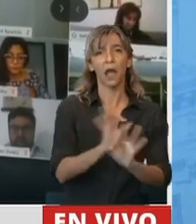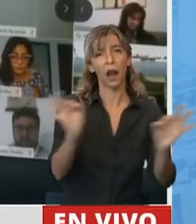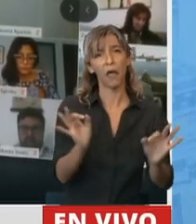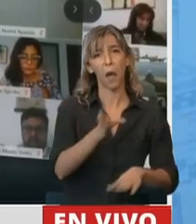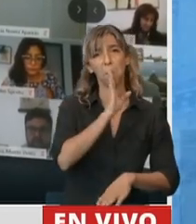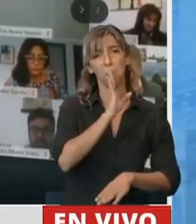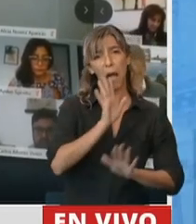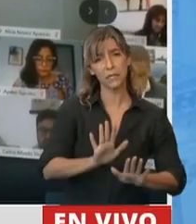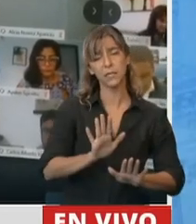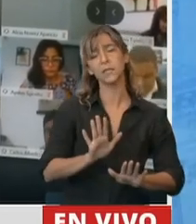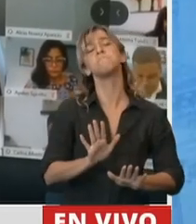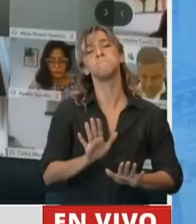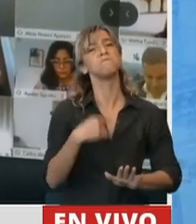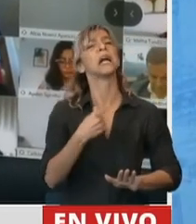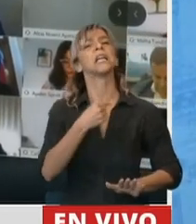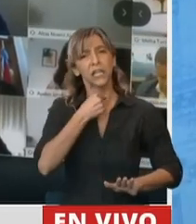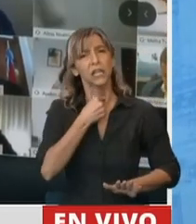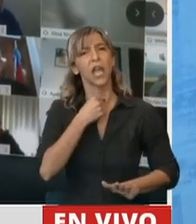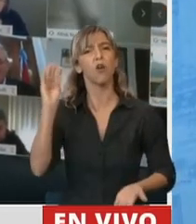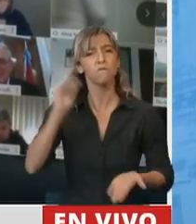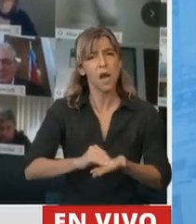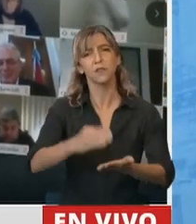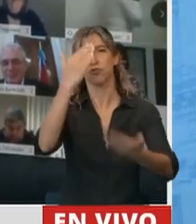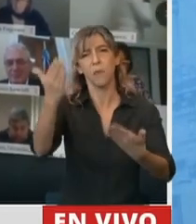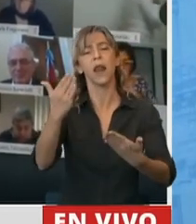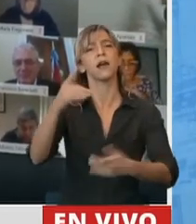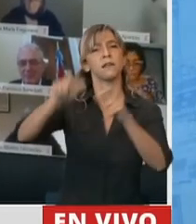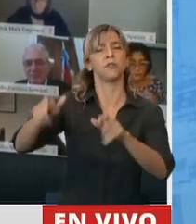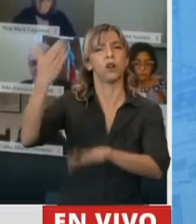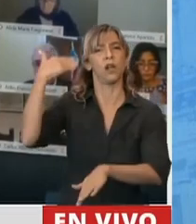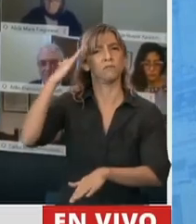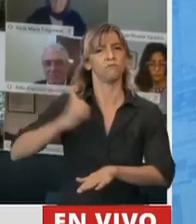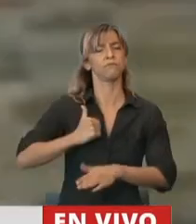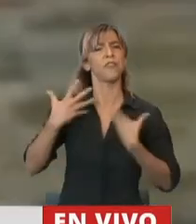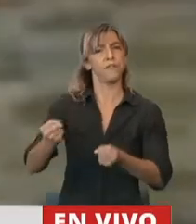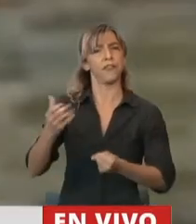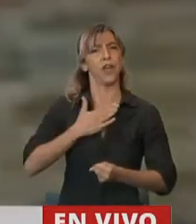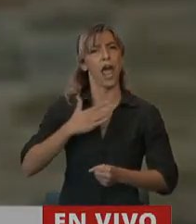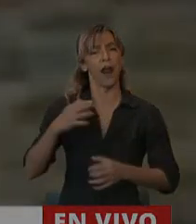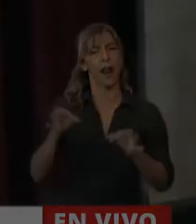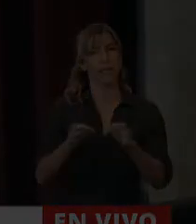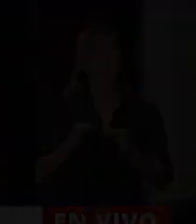mis camaradas y a la generación que defendió la patria en el campo de batalla. Muchísimas gracias. Gracias, diputado.